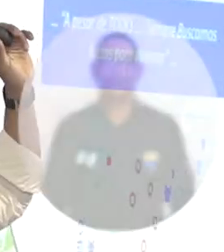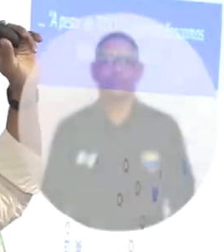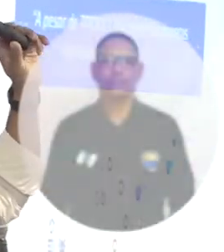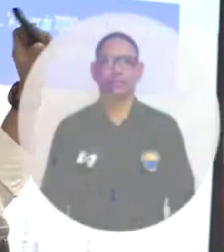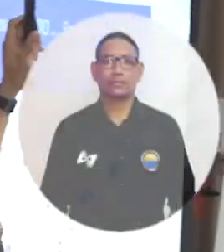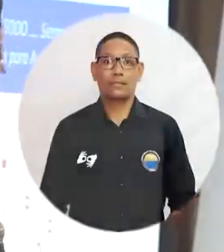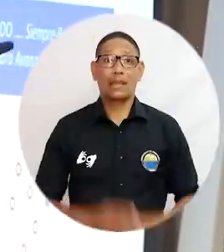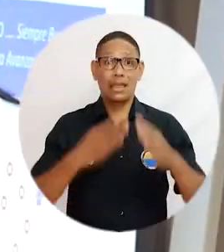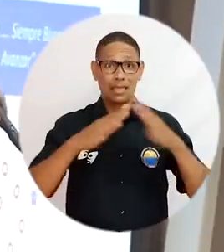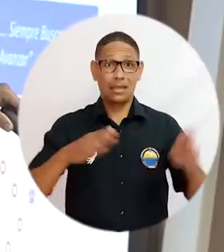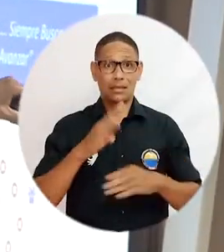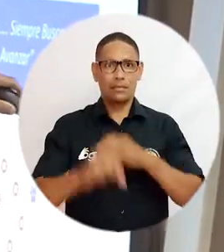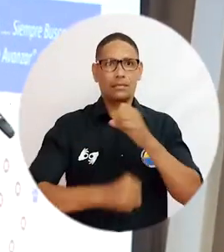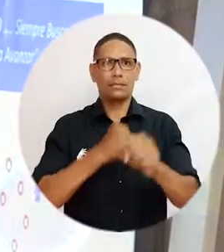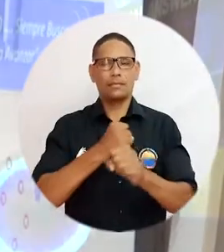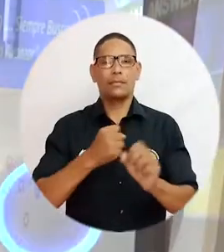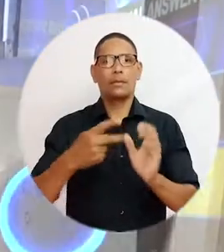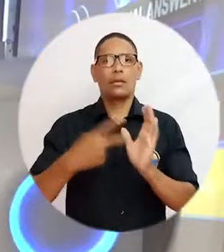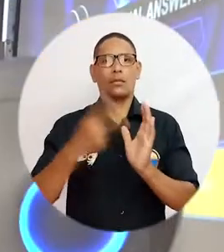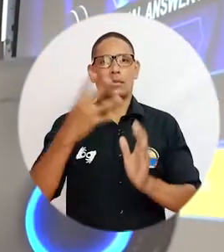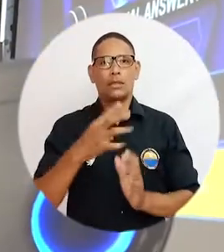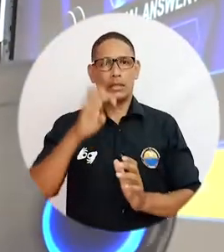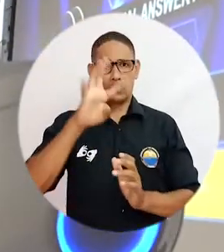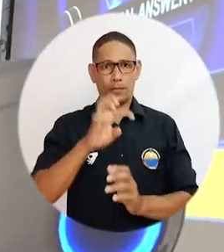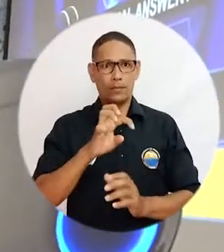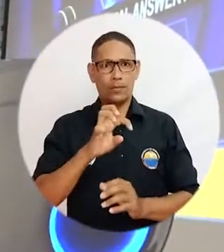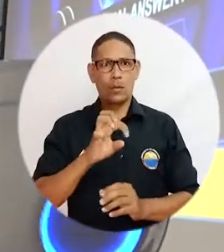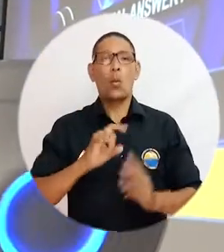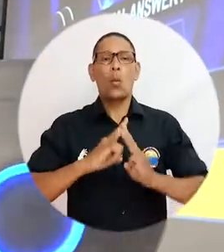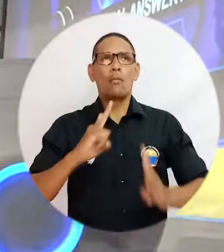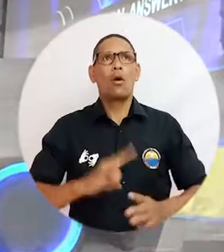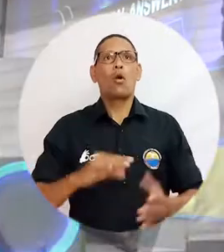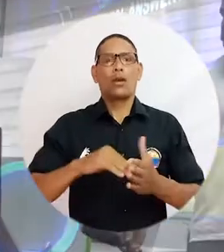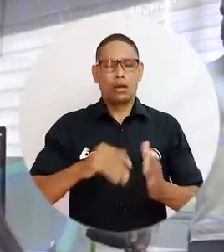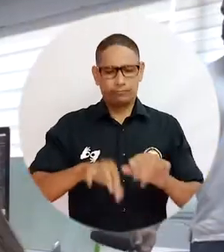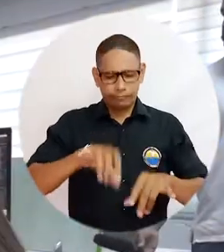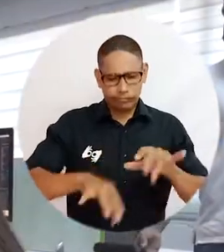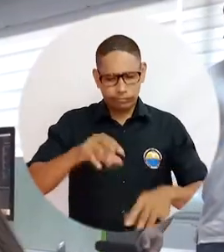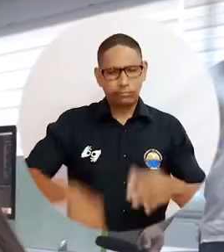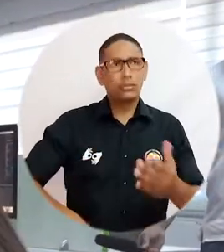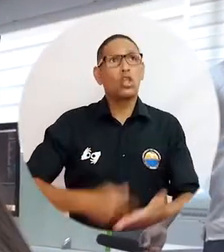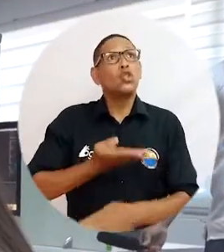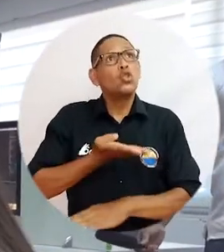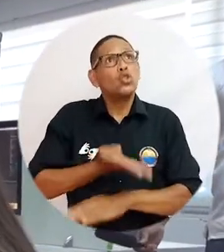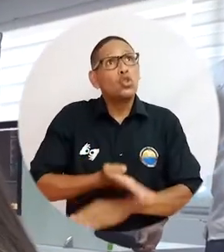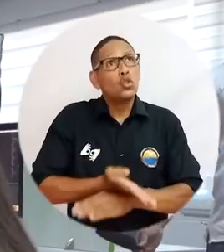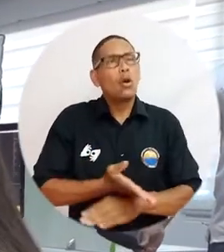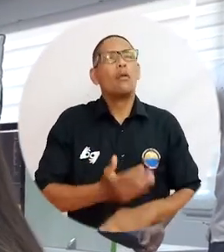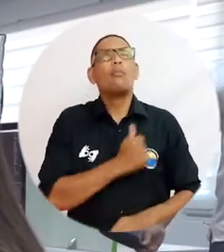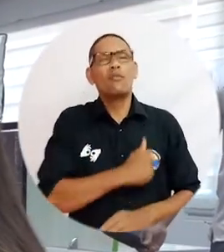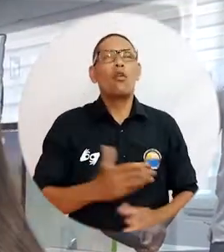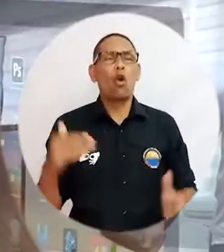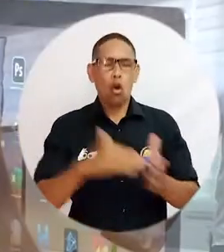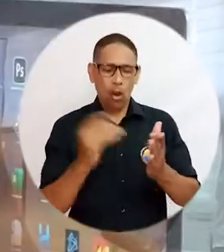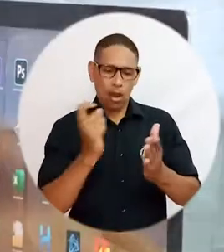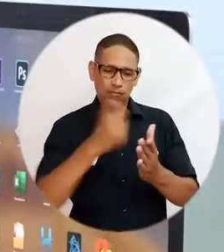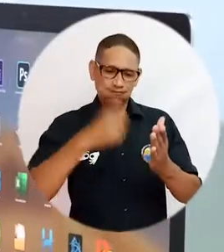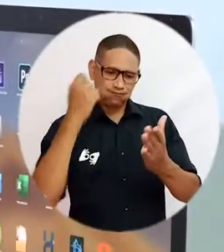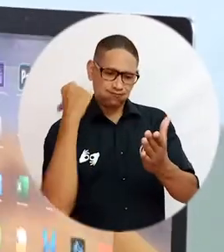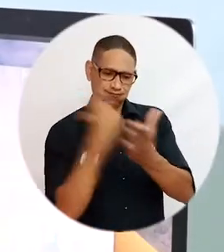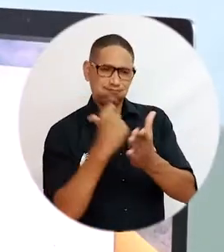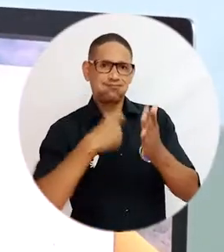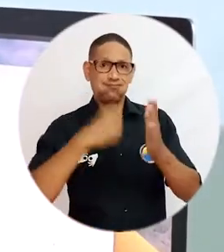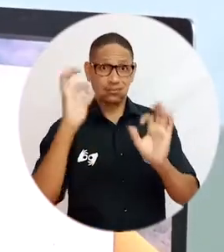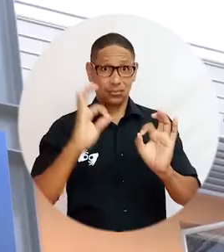En diciembre de 2019, esta Casa de Estudios Superiores radicó la solicitud de renovación, sustentando todos los